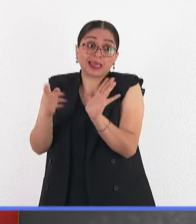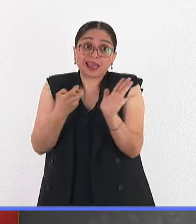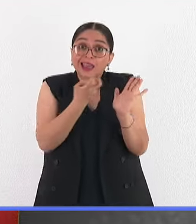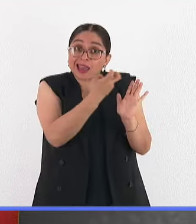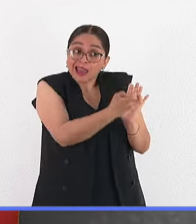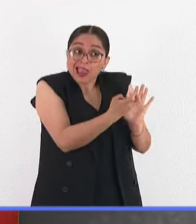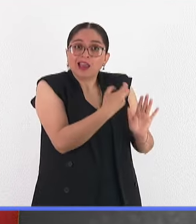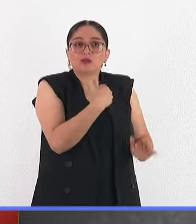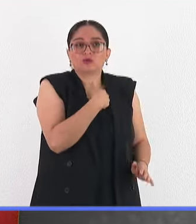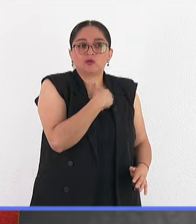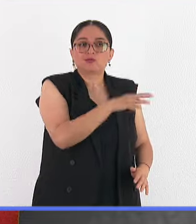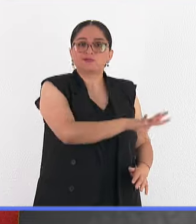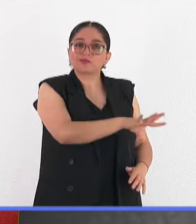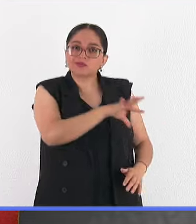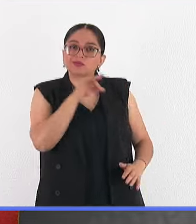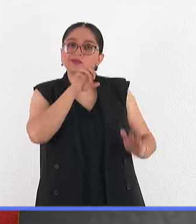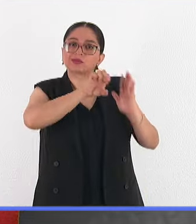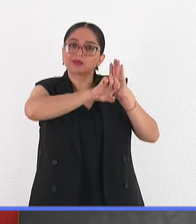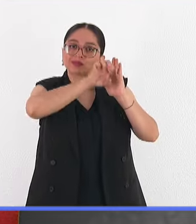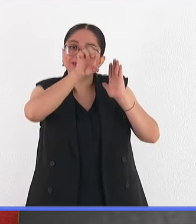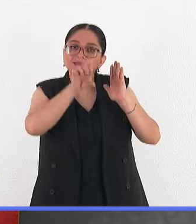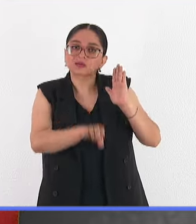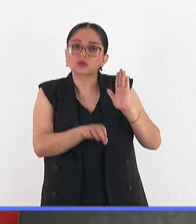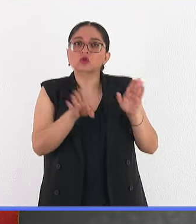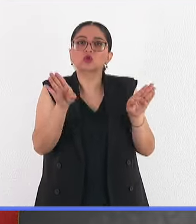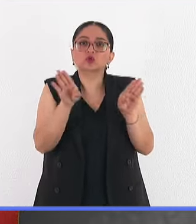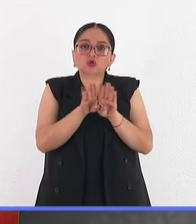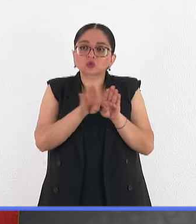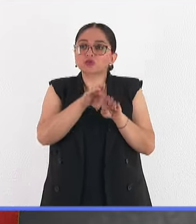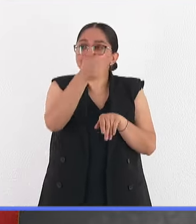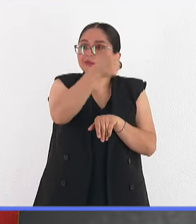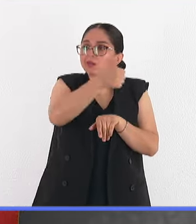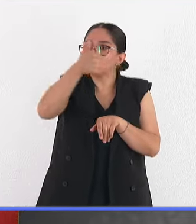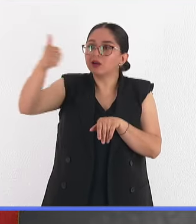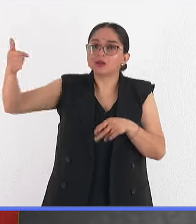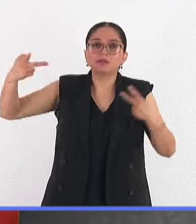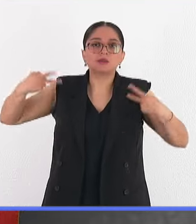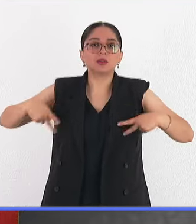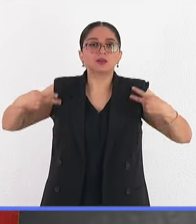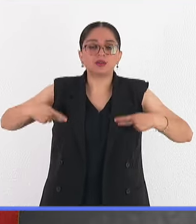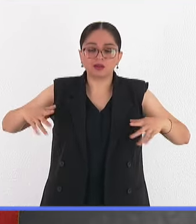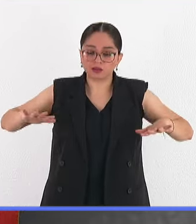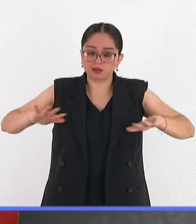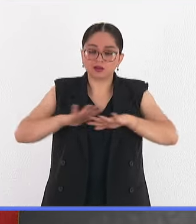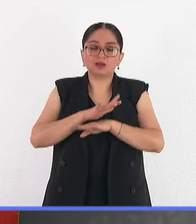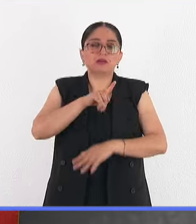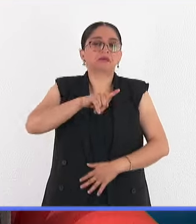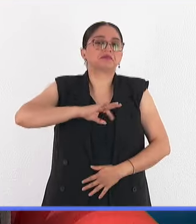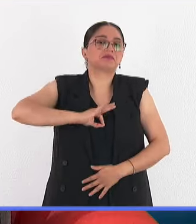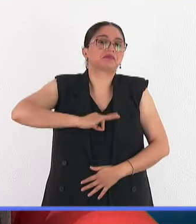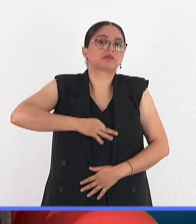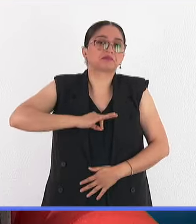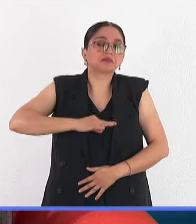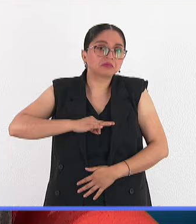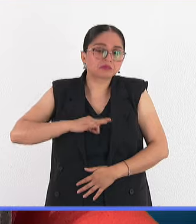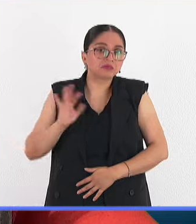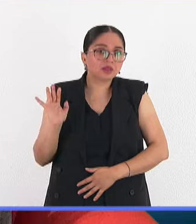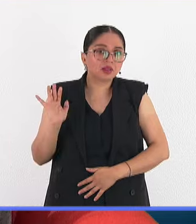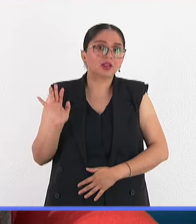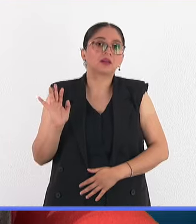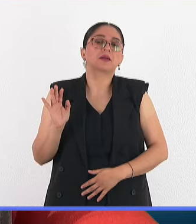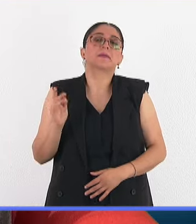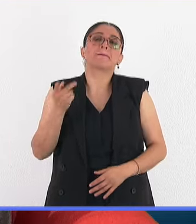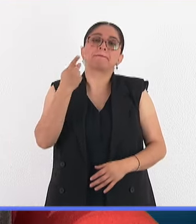ejemplo claro de cómo se desarrolla la infección y puede ser sin síntomas. Ya, aquí el valor fue entonces el